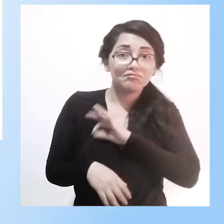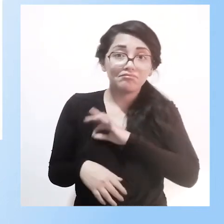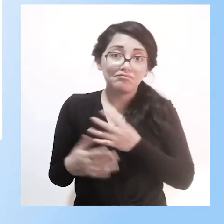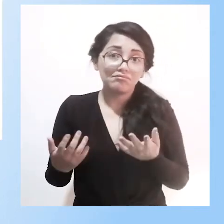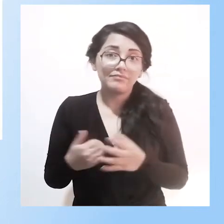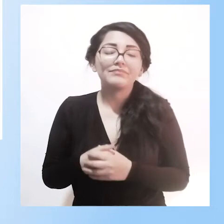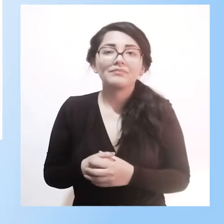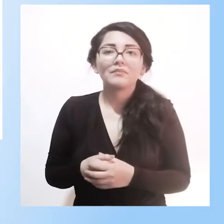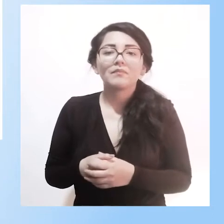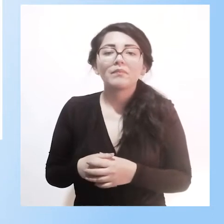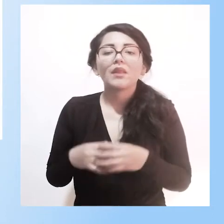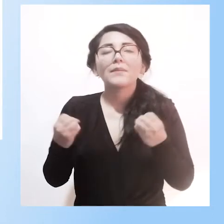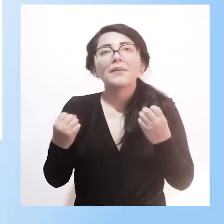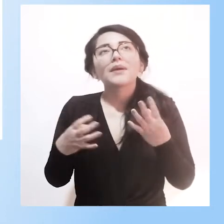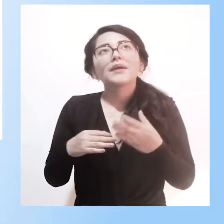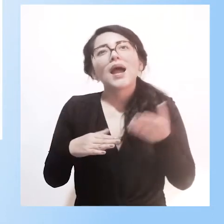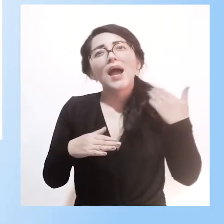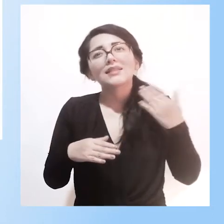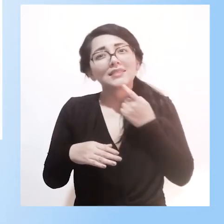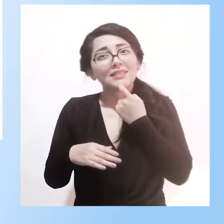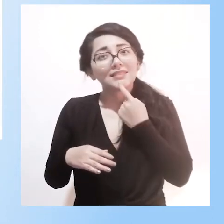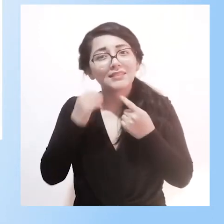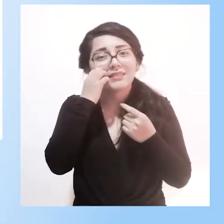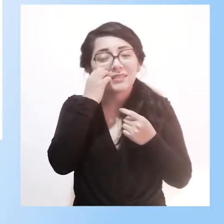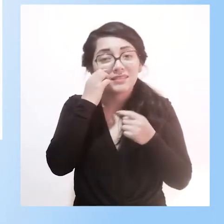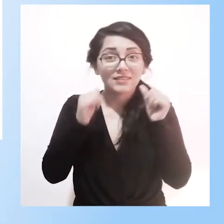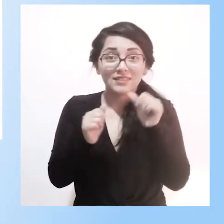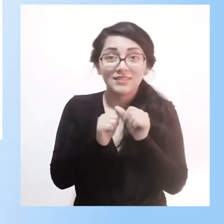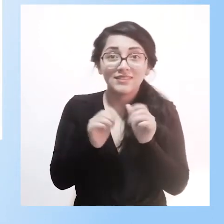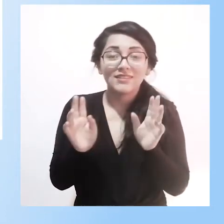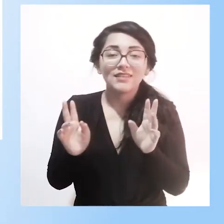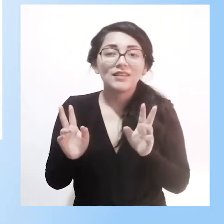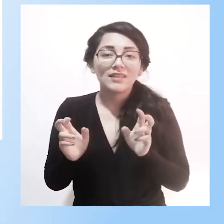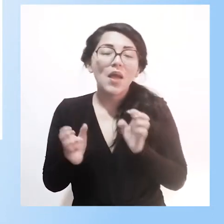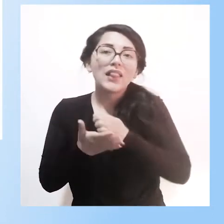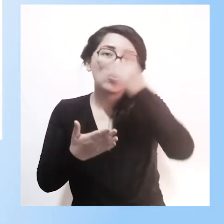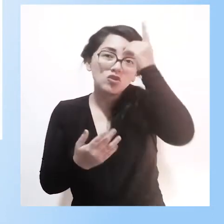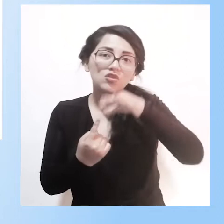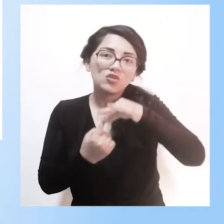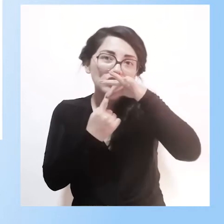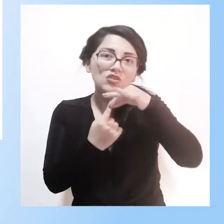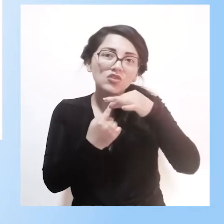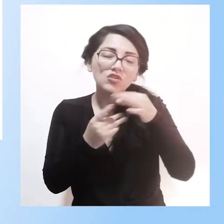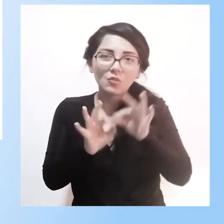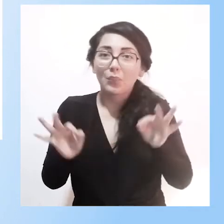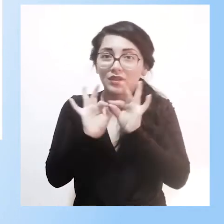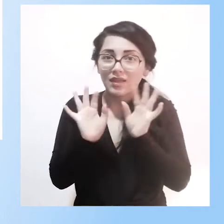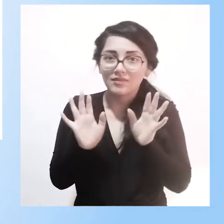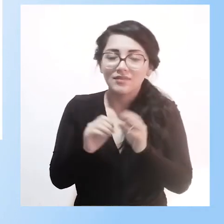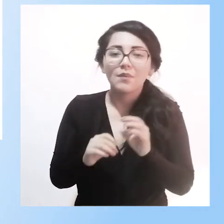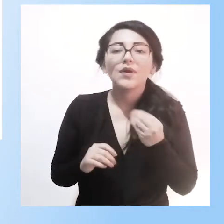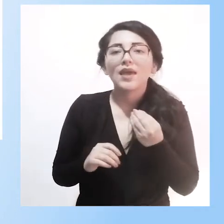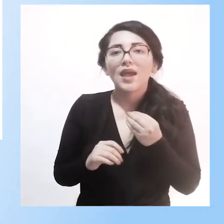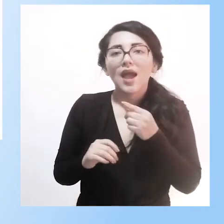Como yo decía al principio, que por eso fundamentamos mucho la educación especial, tenemos un centro que